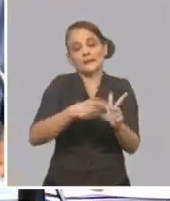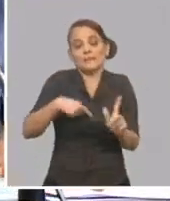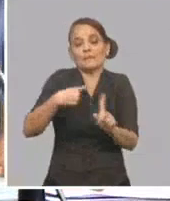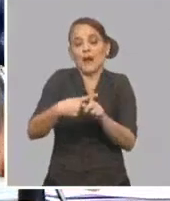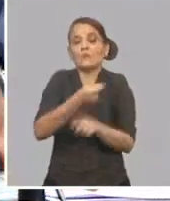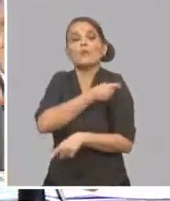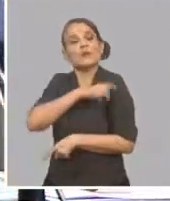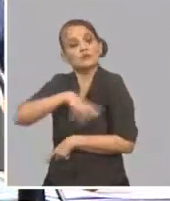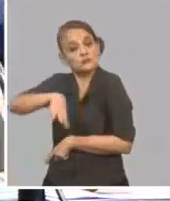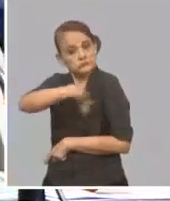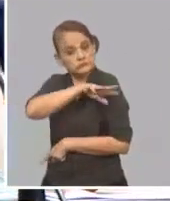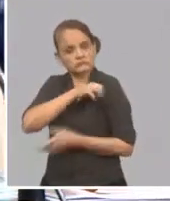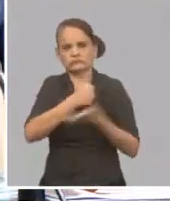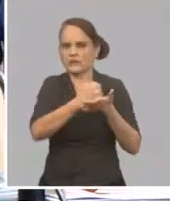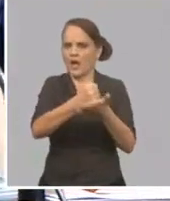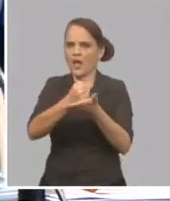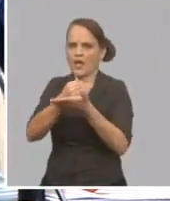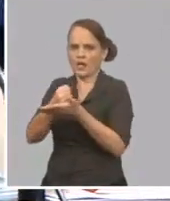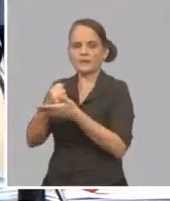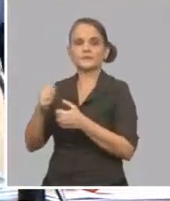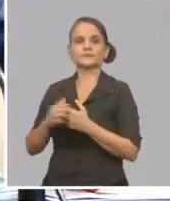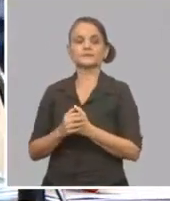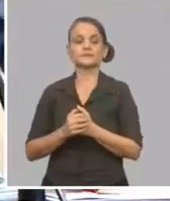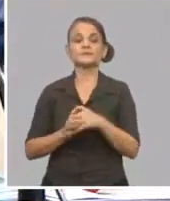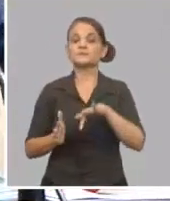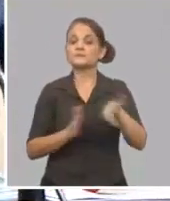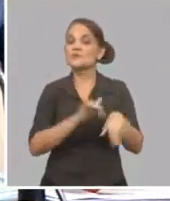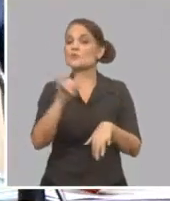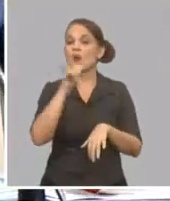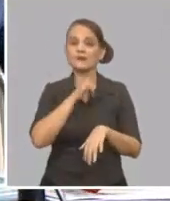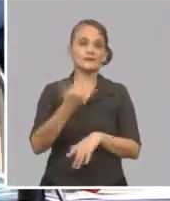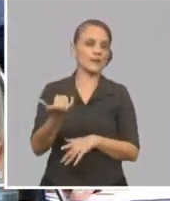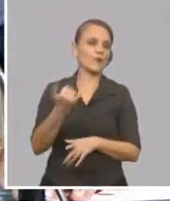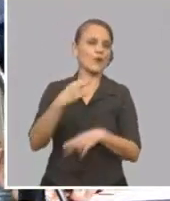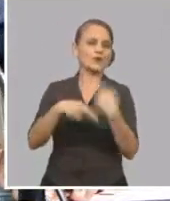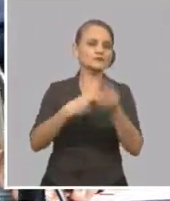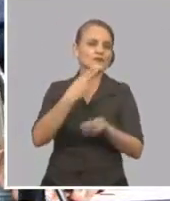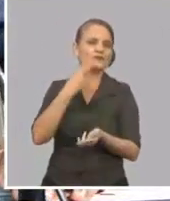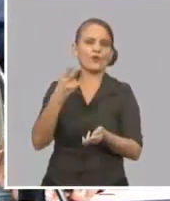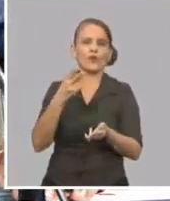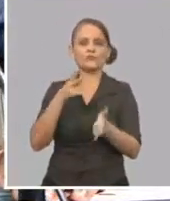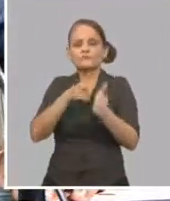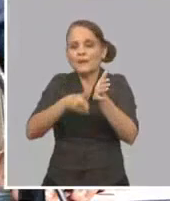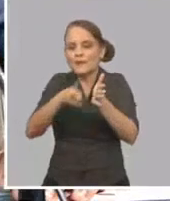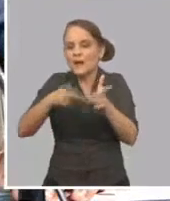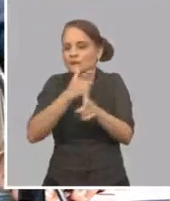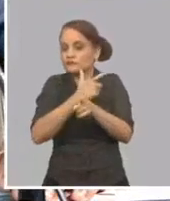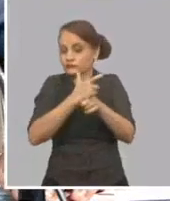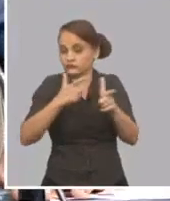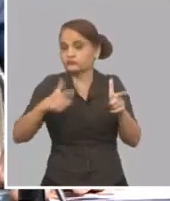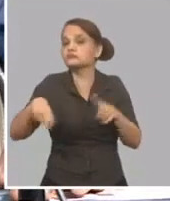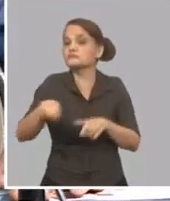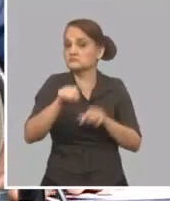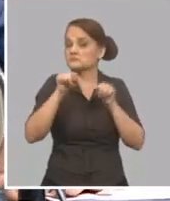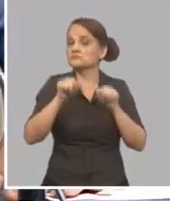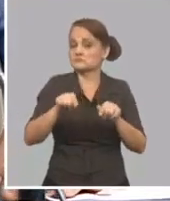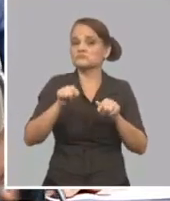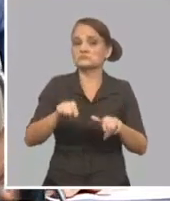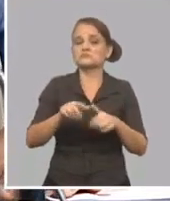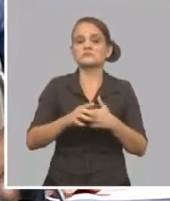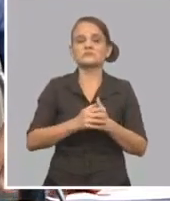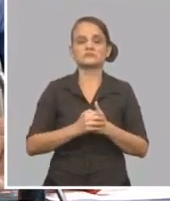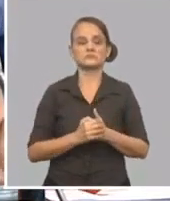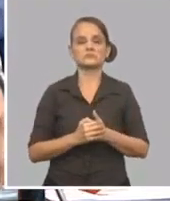Estamos previendo una mayor participación del ferrocarril en los tráficos nacionales, al igual que el cabotaje, y hay medidas encaminadas a ese